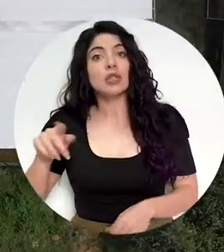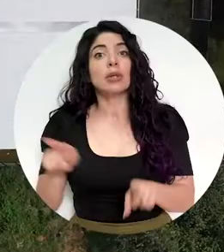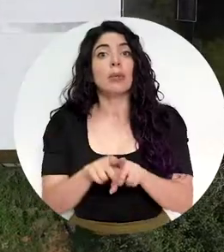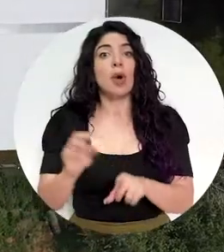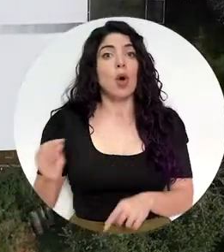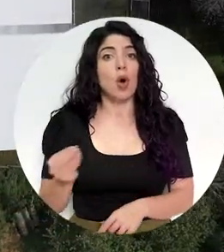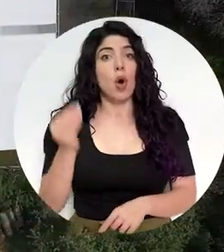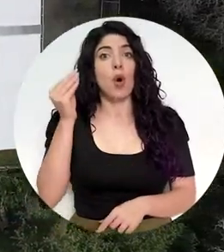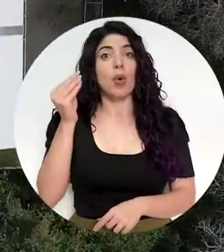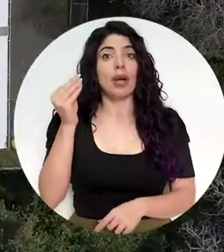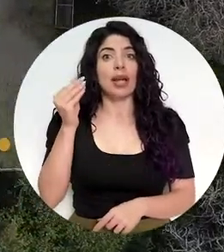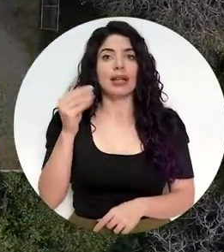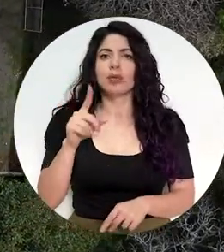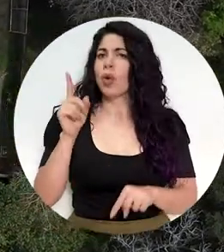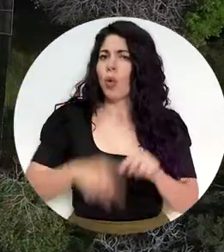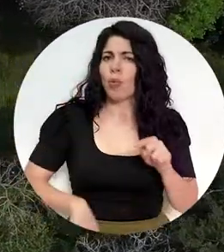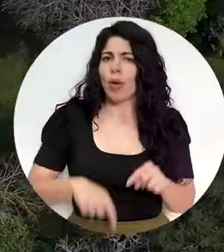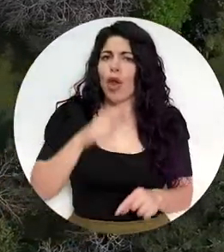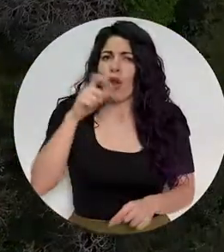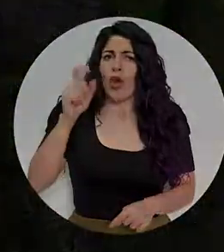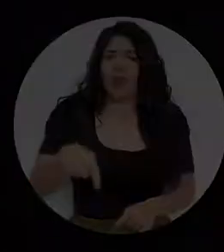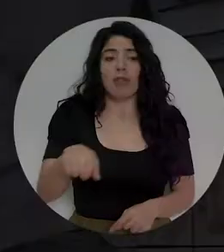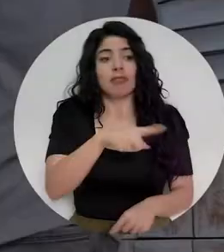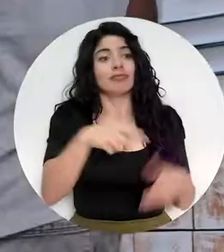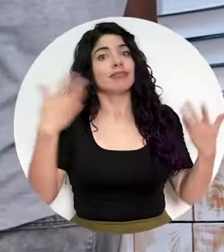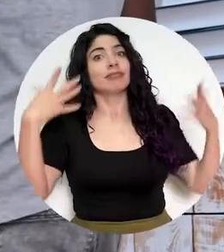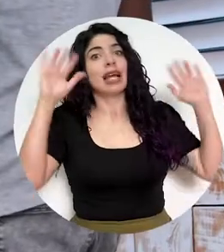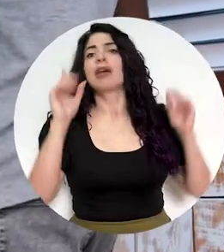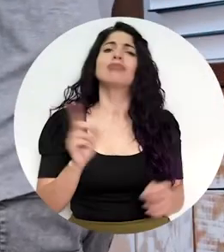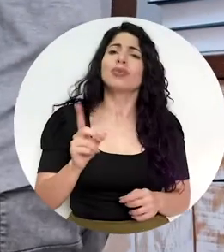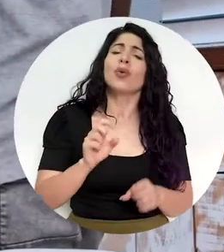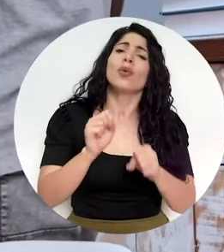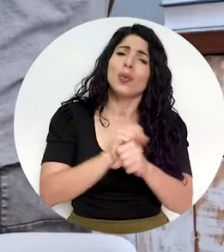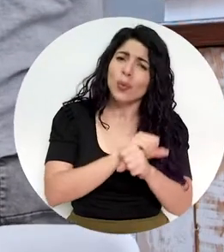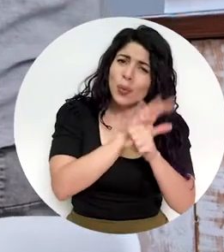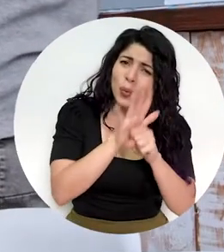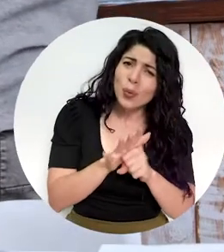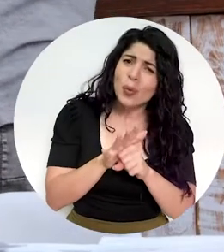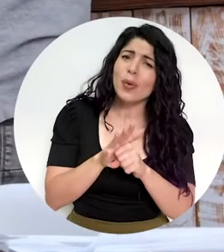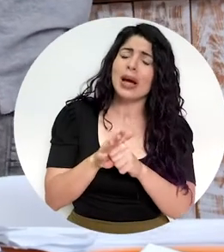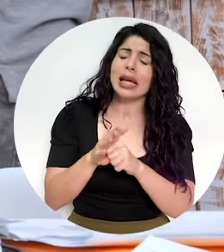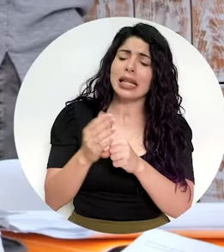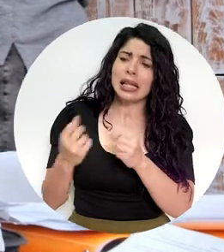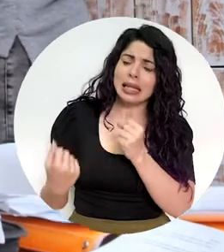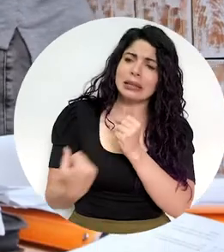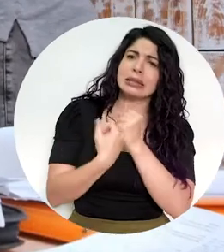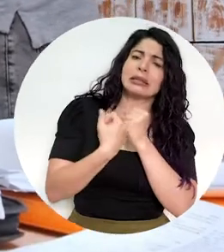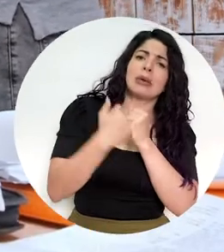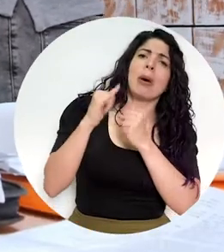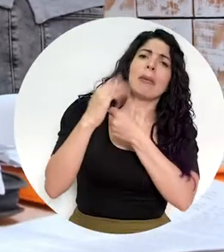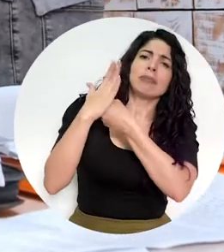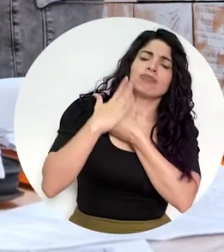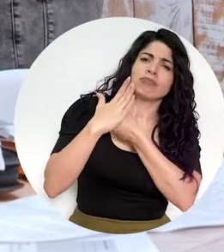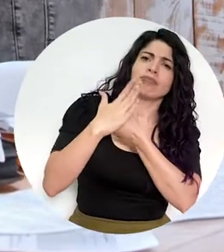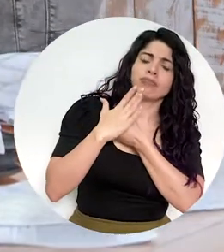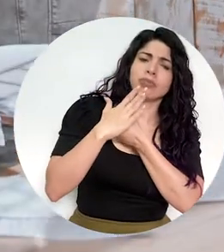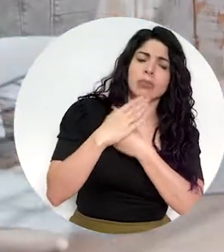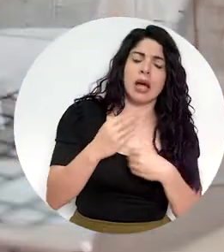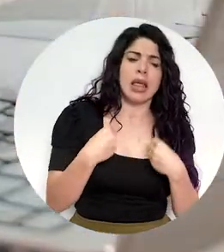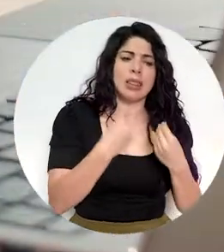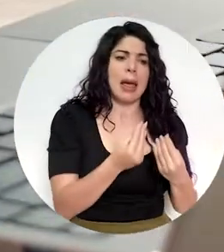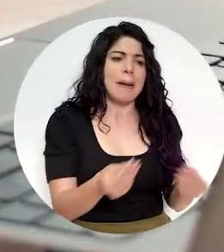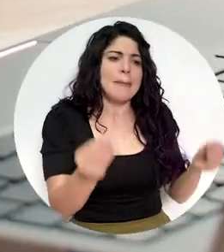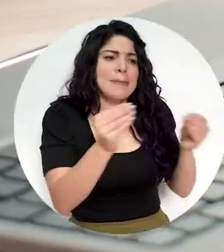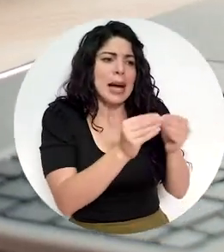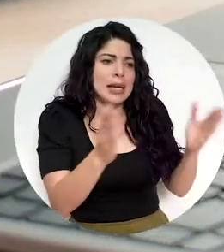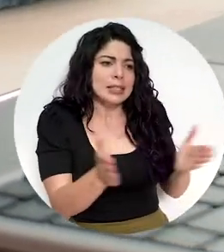juventud no puede ni debe acabar allí. El COVID-19 nos empujó a darle mayor protagonismo